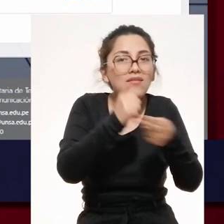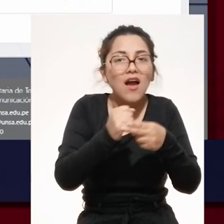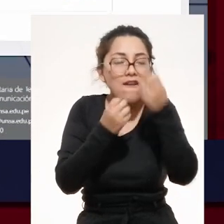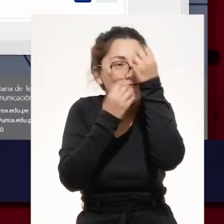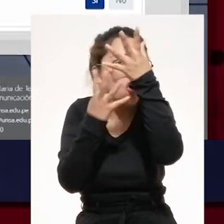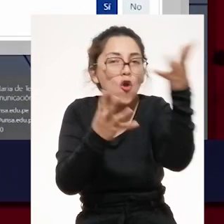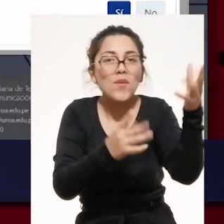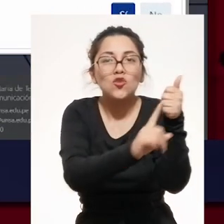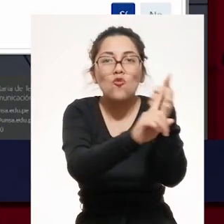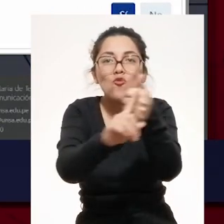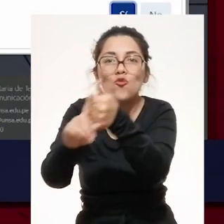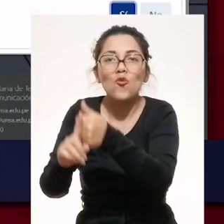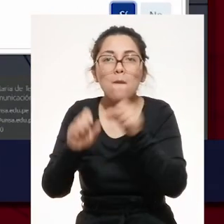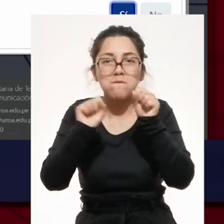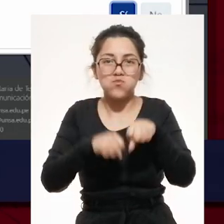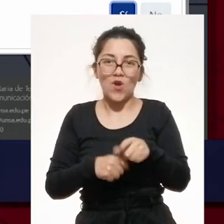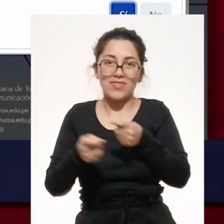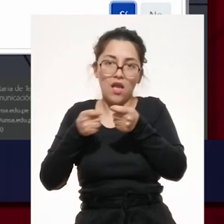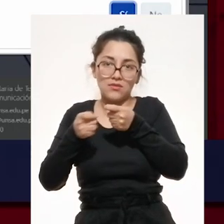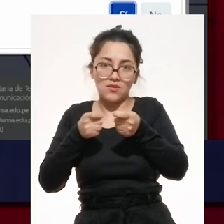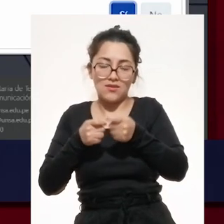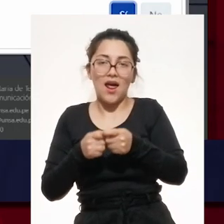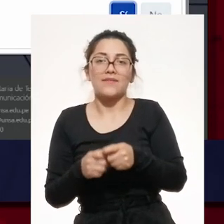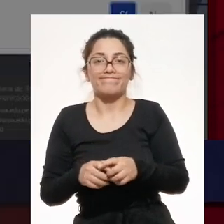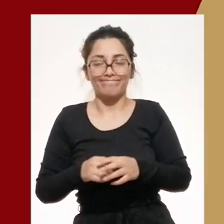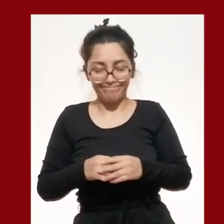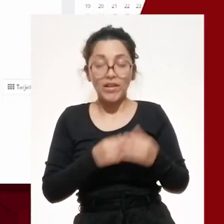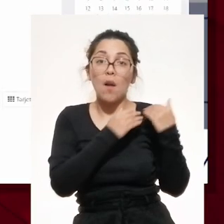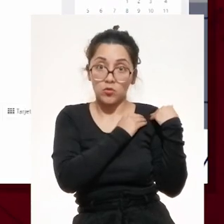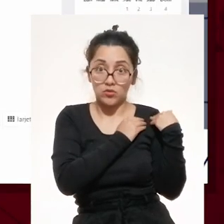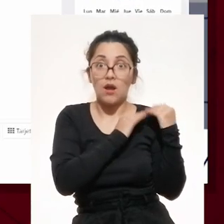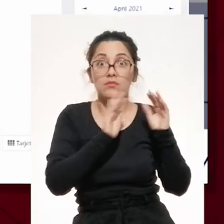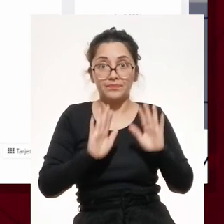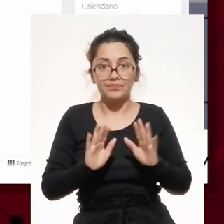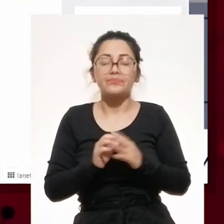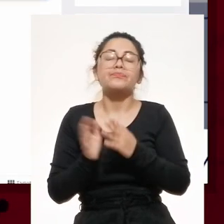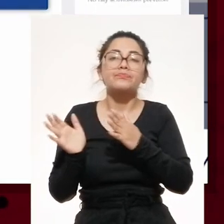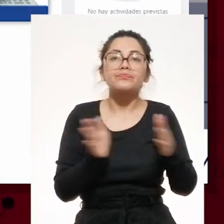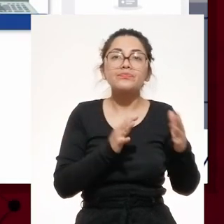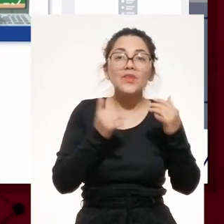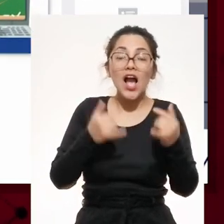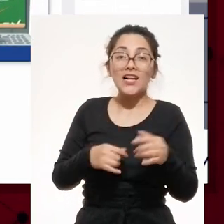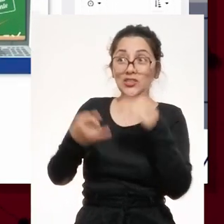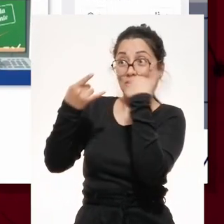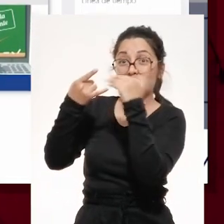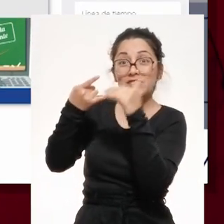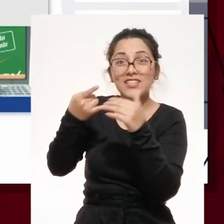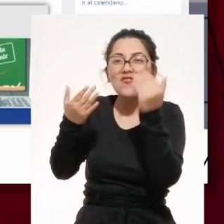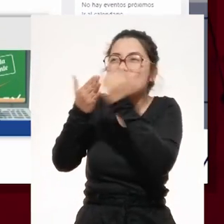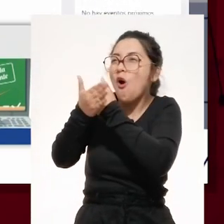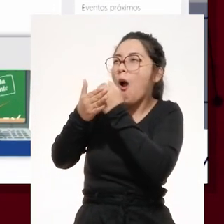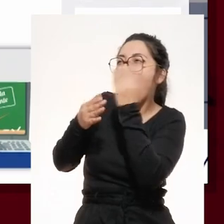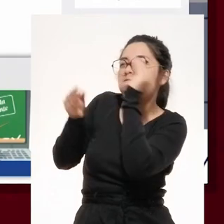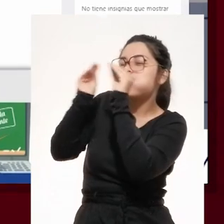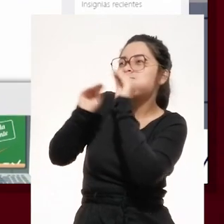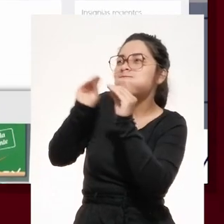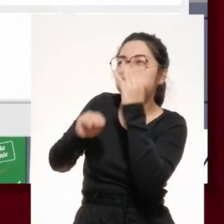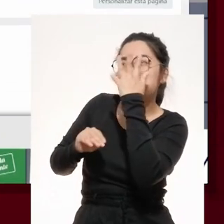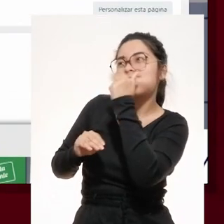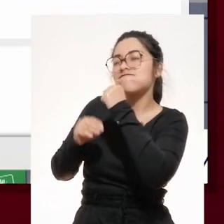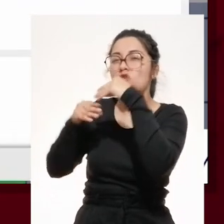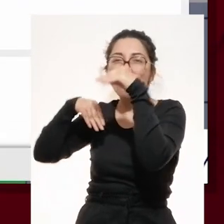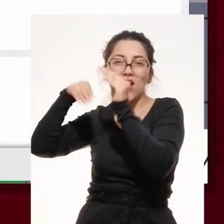adecuadamente la información personal de sus diferentes integrantes. Con el objetivo de brindarle un espacio más